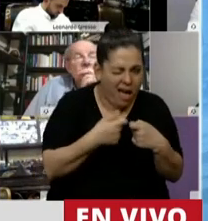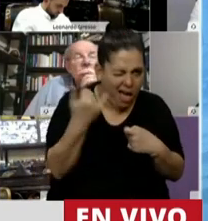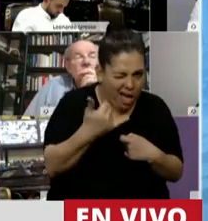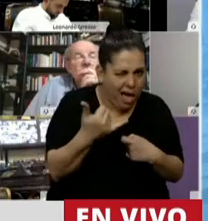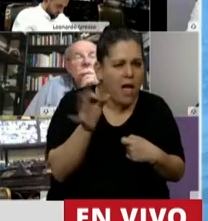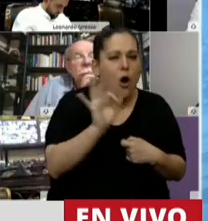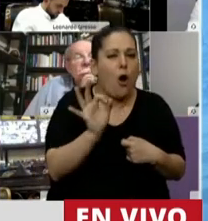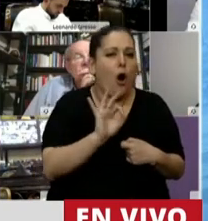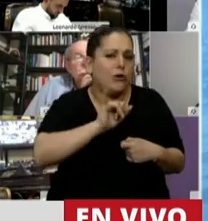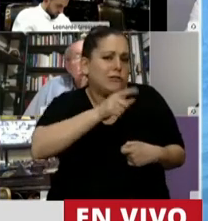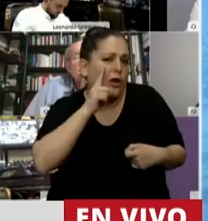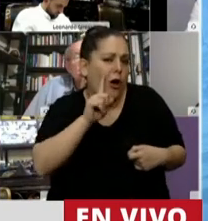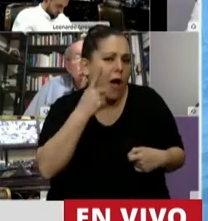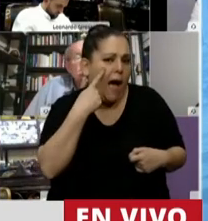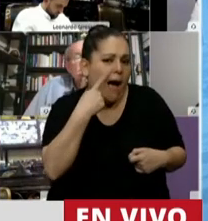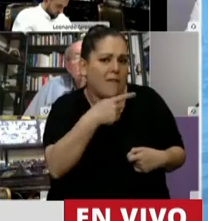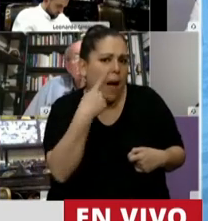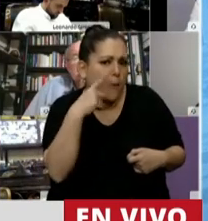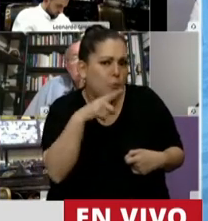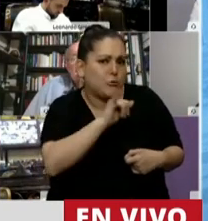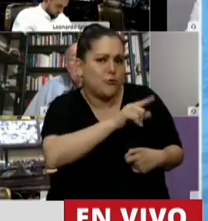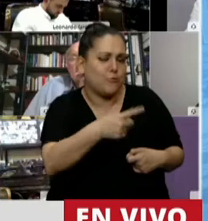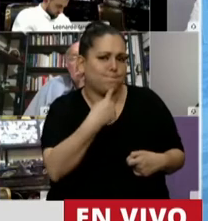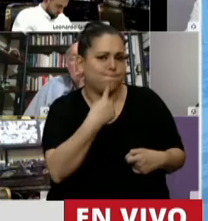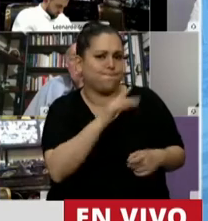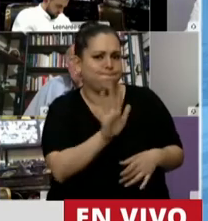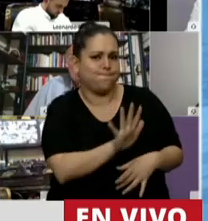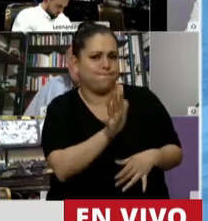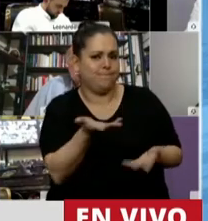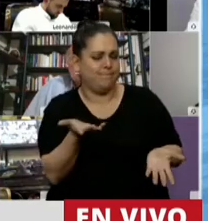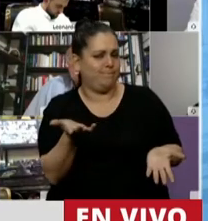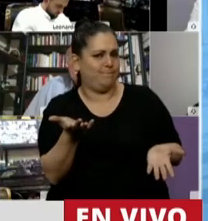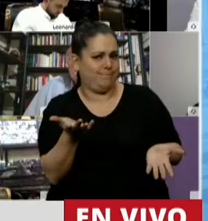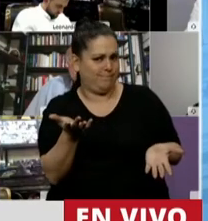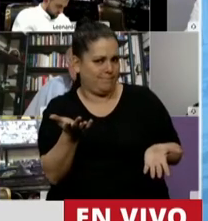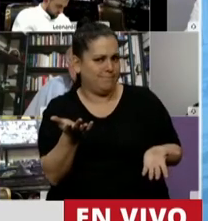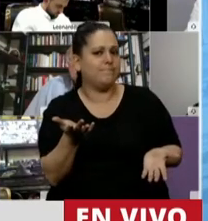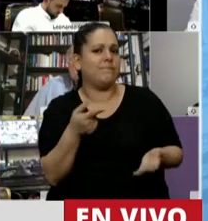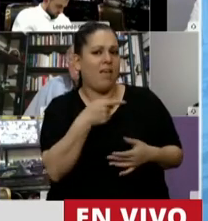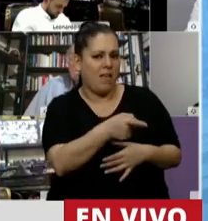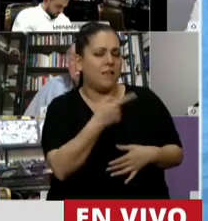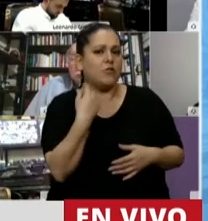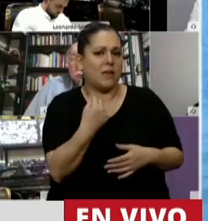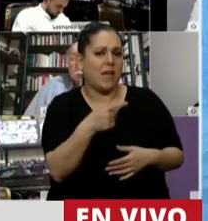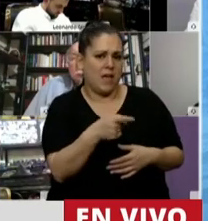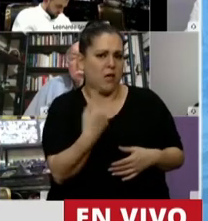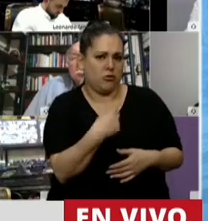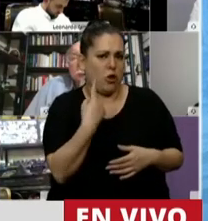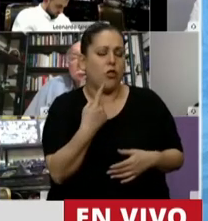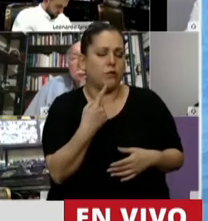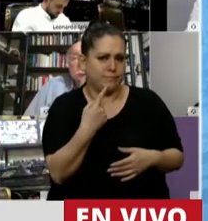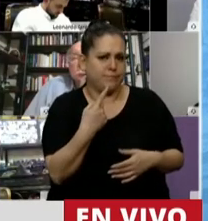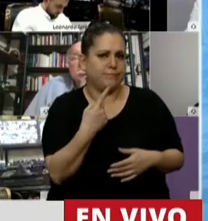detrás de los incendios. Y este innegable prejuicio ideológico se vincula con que estamos en